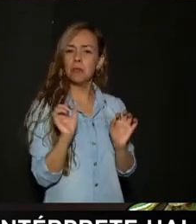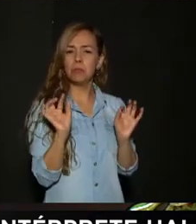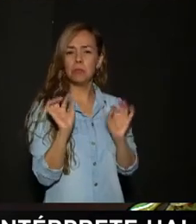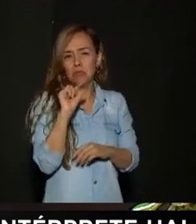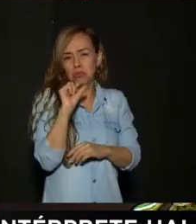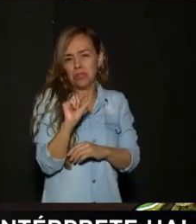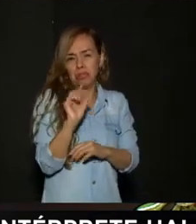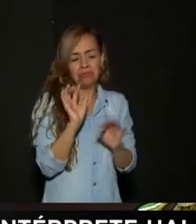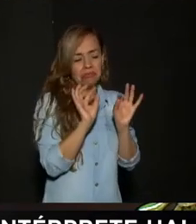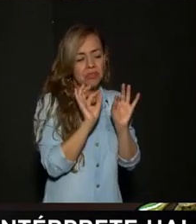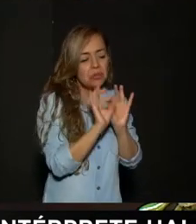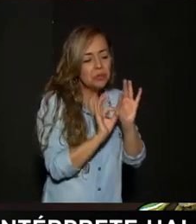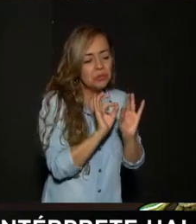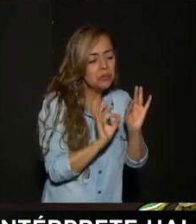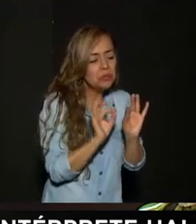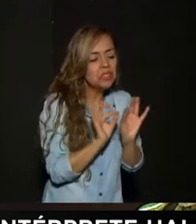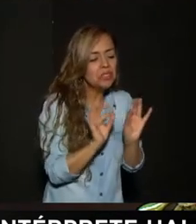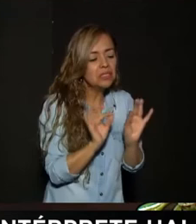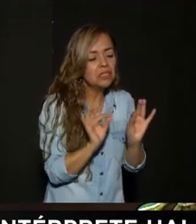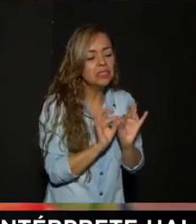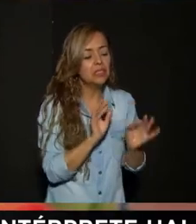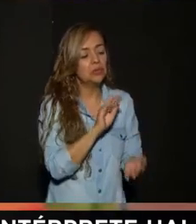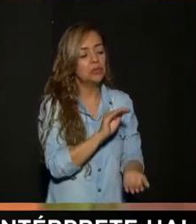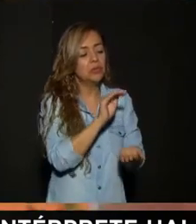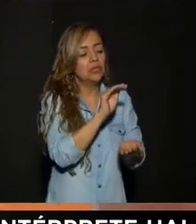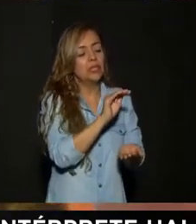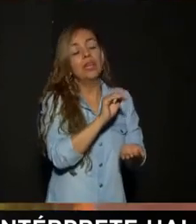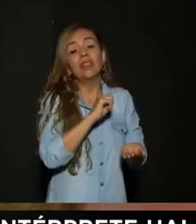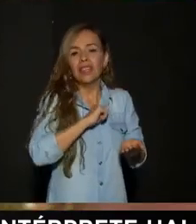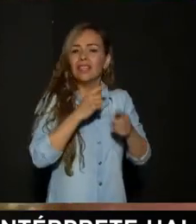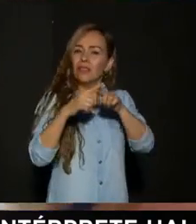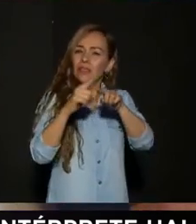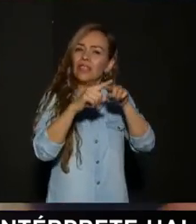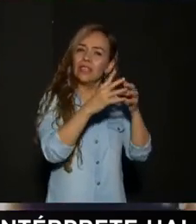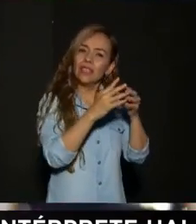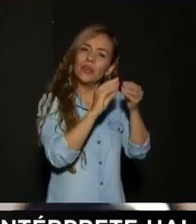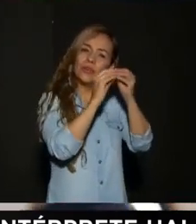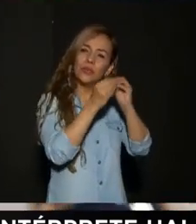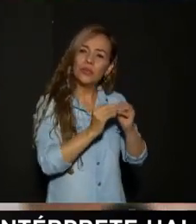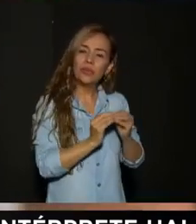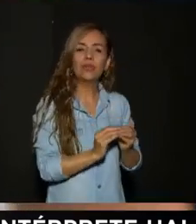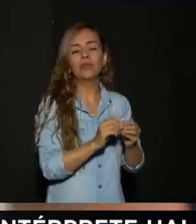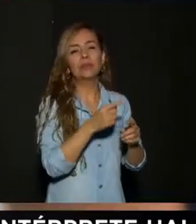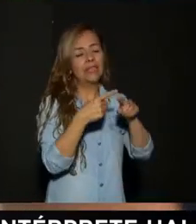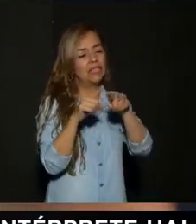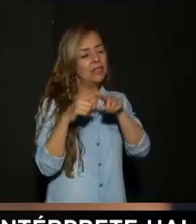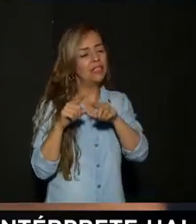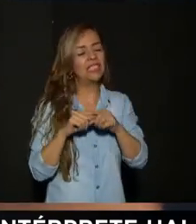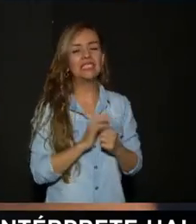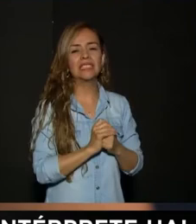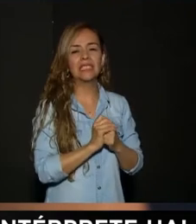Básicamente Las suculentas Es un grupo Que abarca Varias familias La familia De las eforbáceas De las